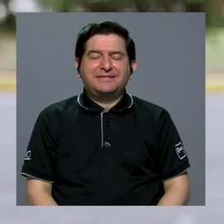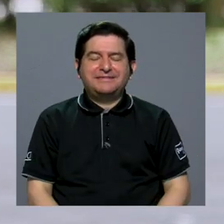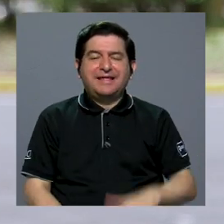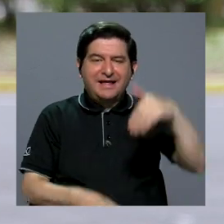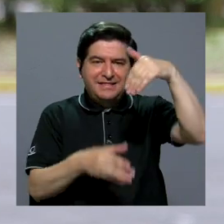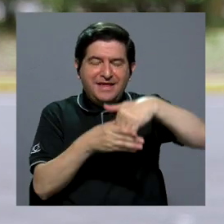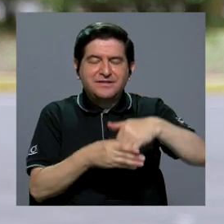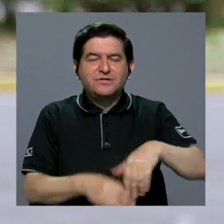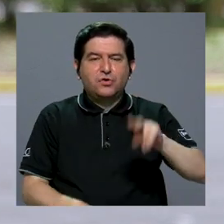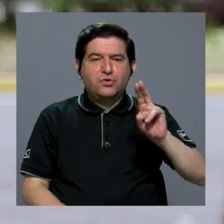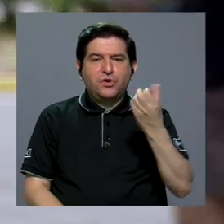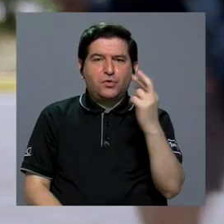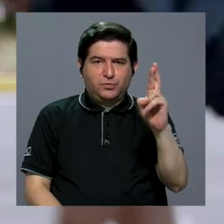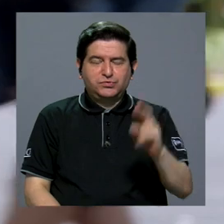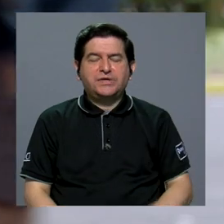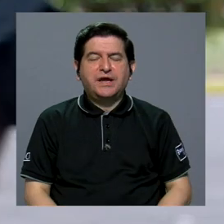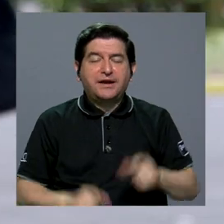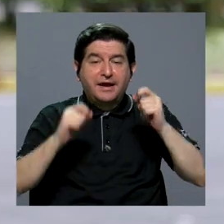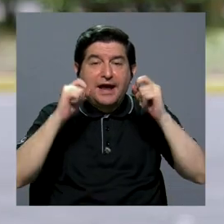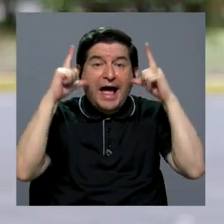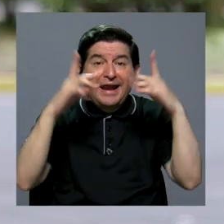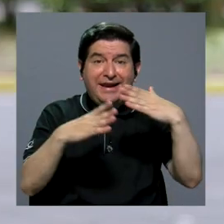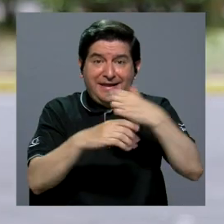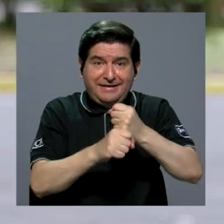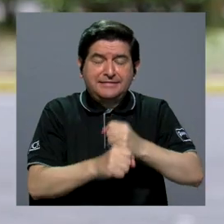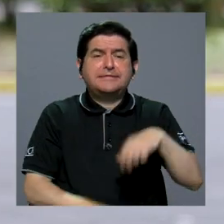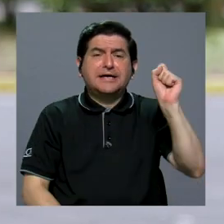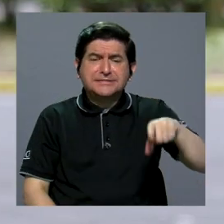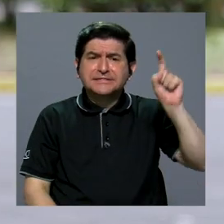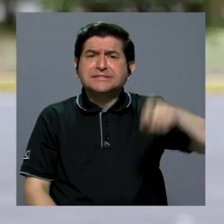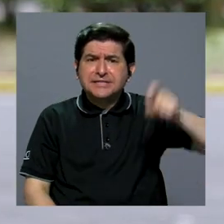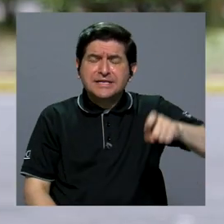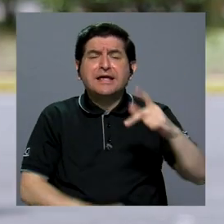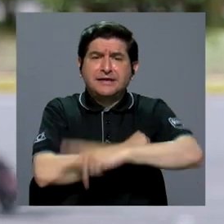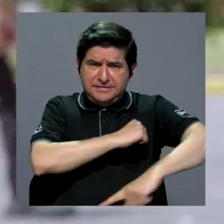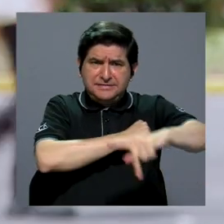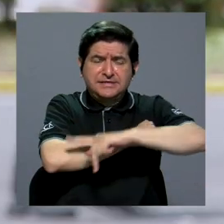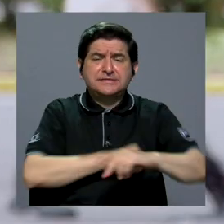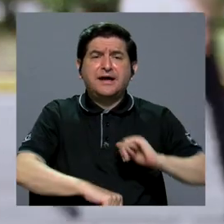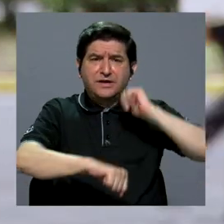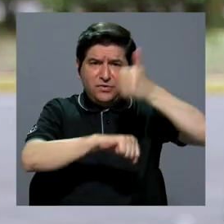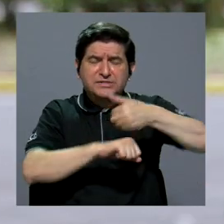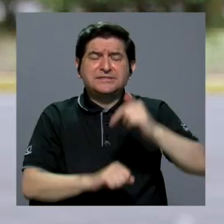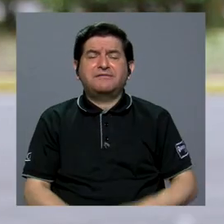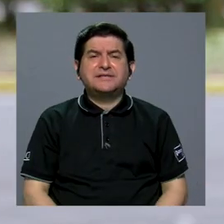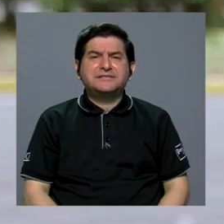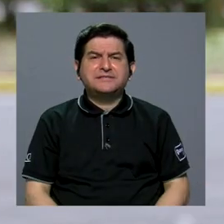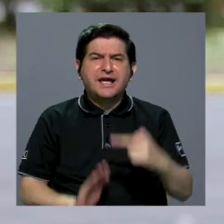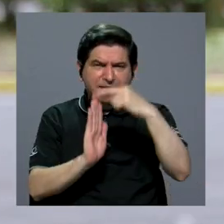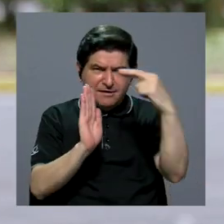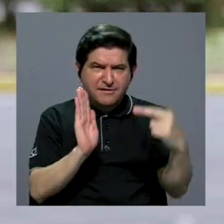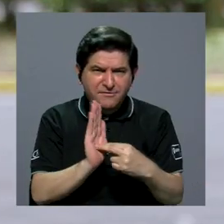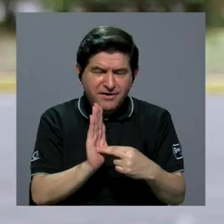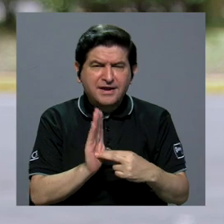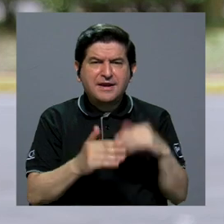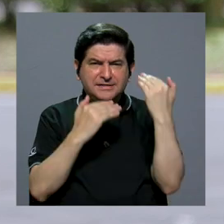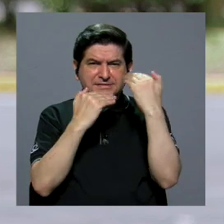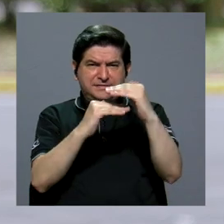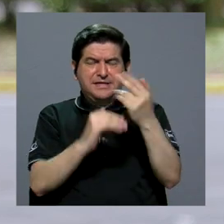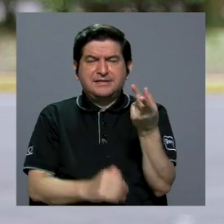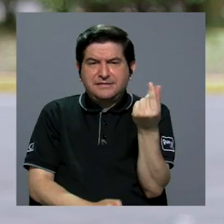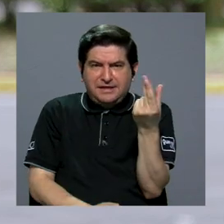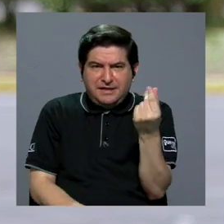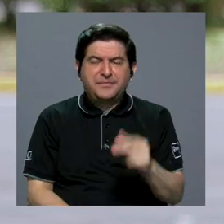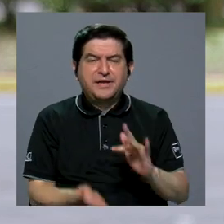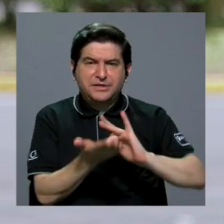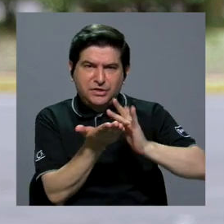Noticias UCR, donde nos alertaba y hacía la afirmación de que sí es necesario en este país hacer una regulación de los